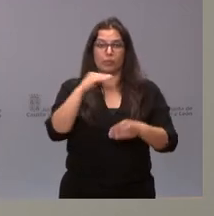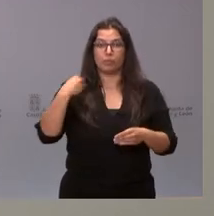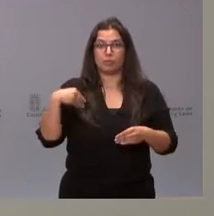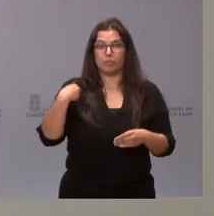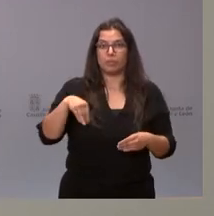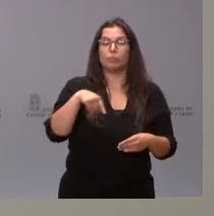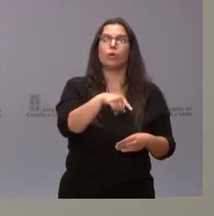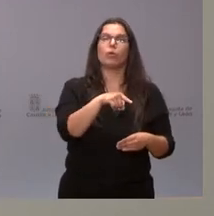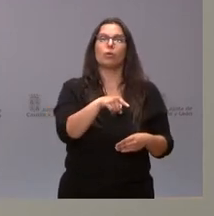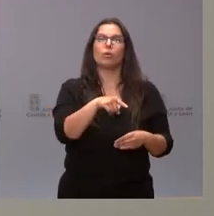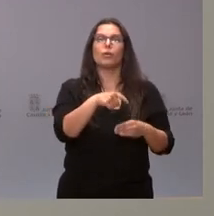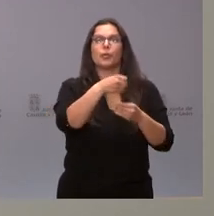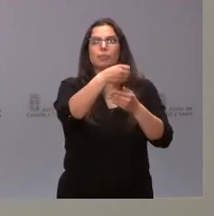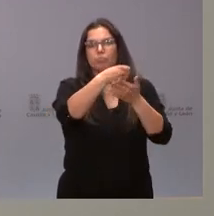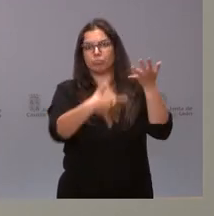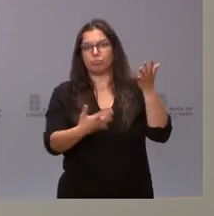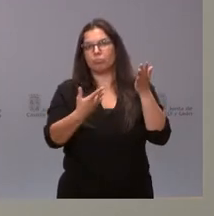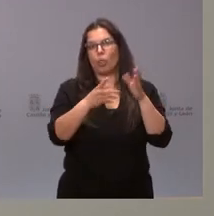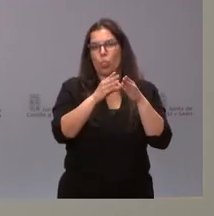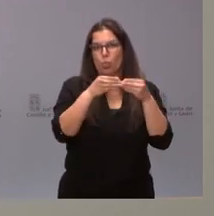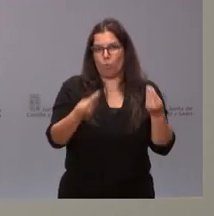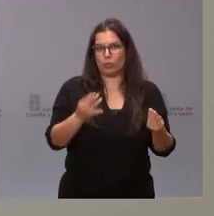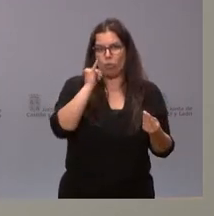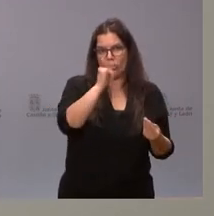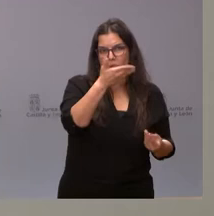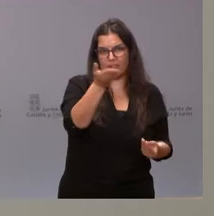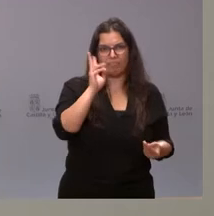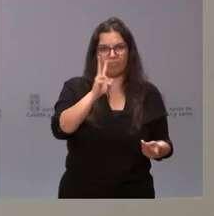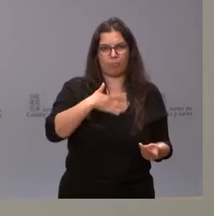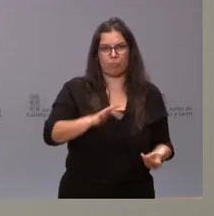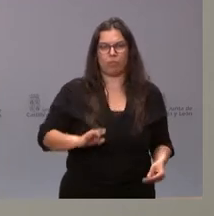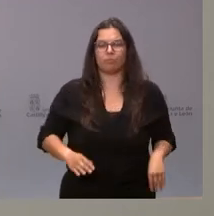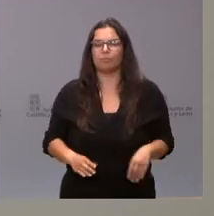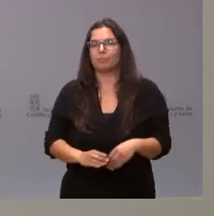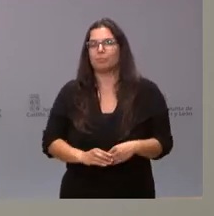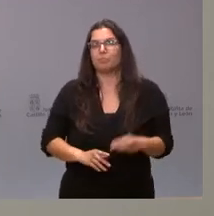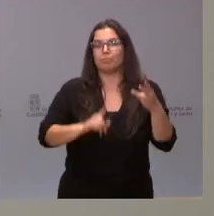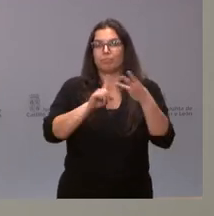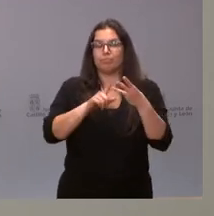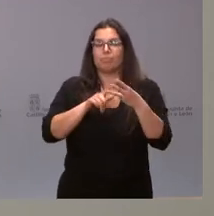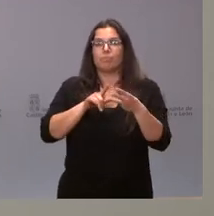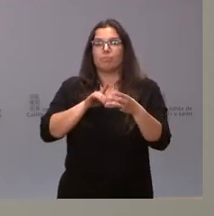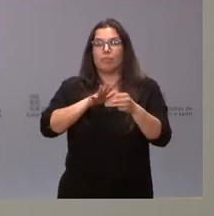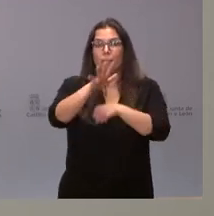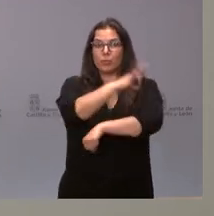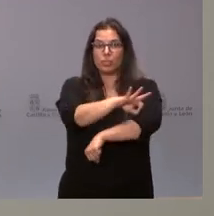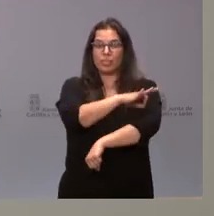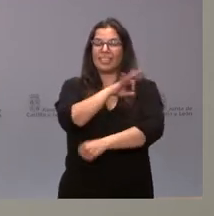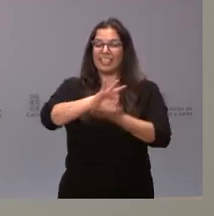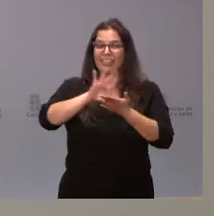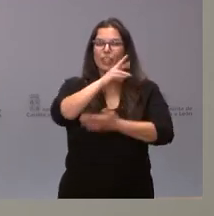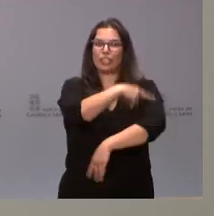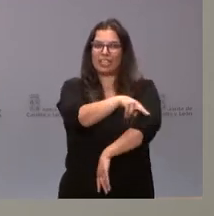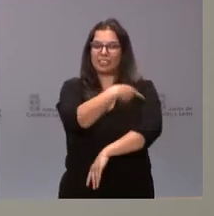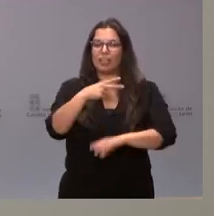correspondiente de la RIS-3 la tienen ustedes en su documentación. En el ámbito de los servicios sanitarios, una inversión global de